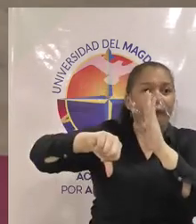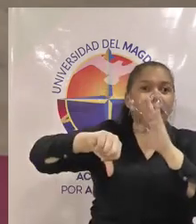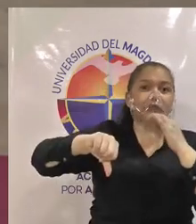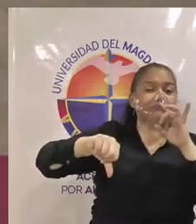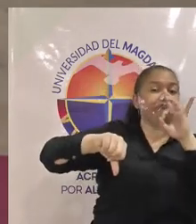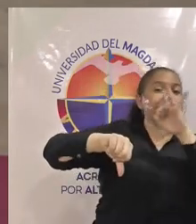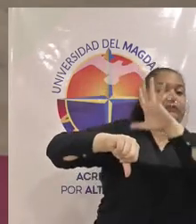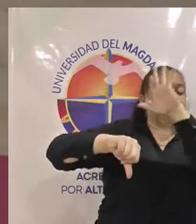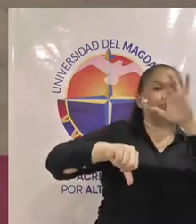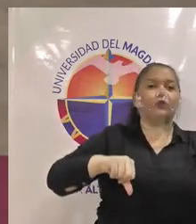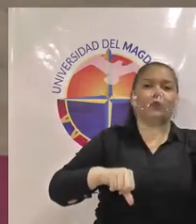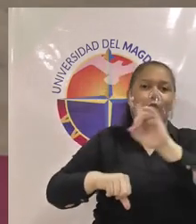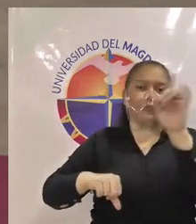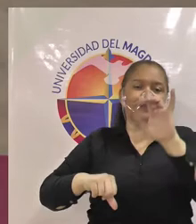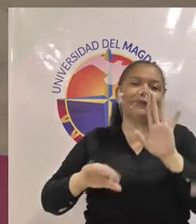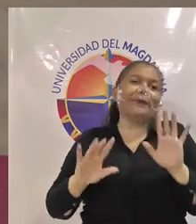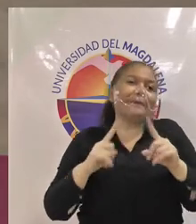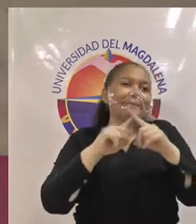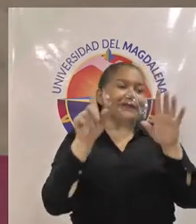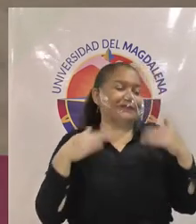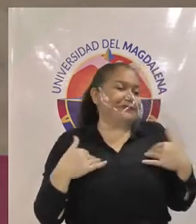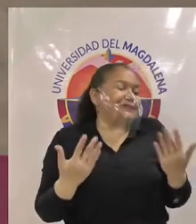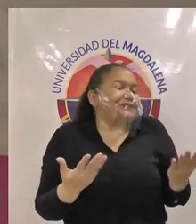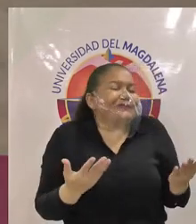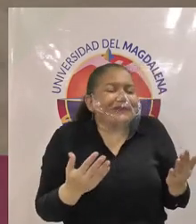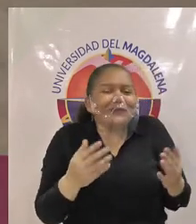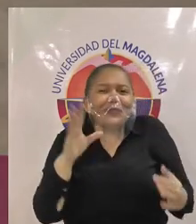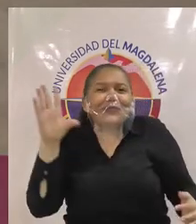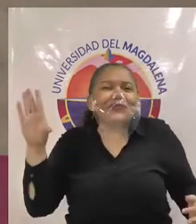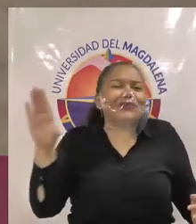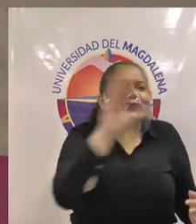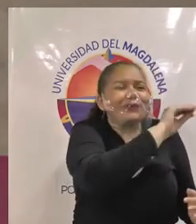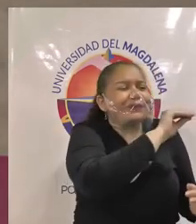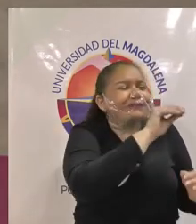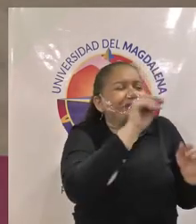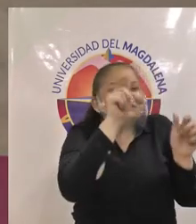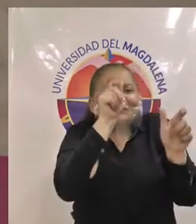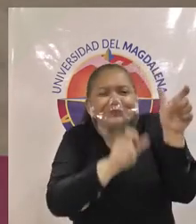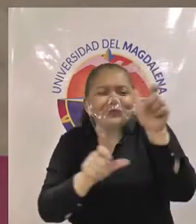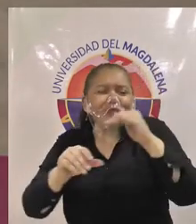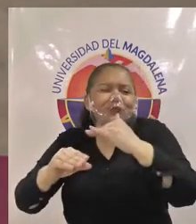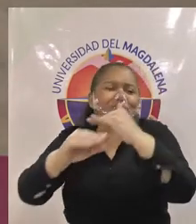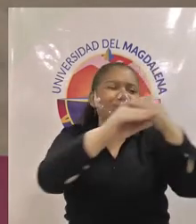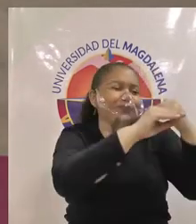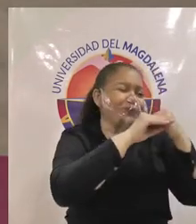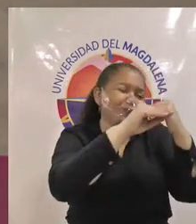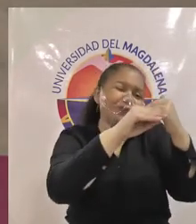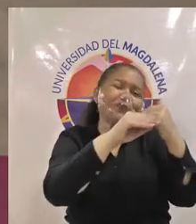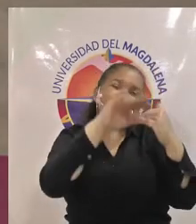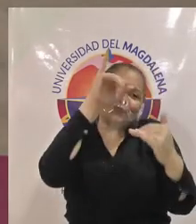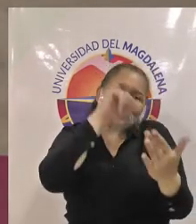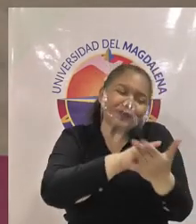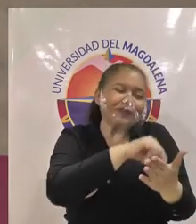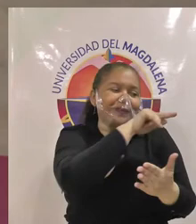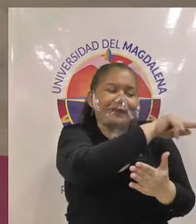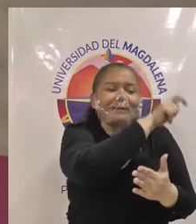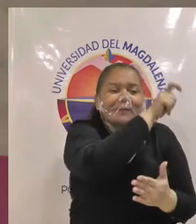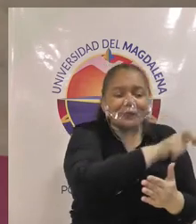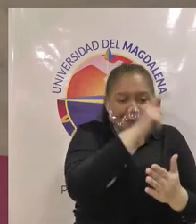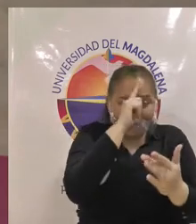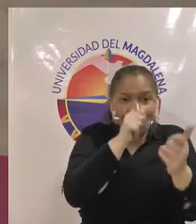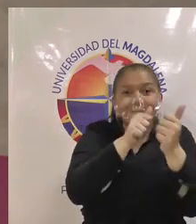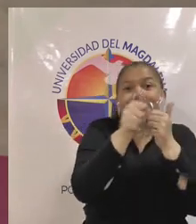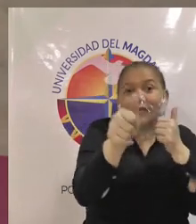examen para las mismas personas a nosotros nos garantiza transparencia y que del que se ganó el cupo fue por sus propios méritos